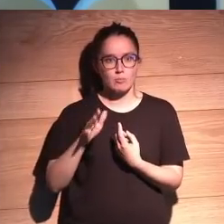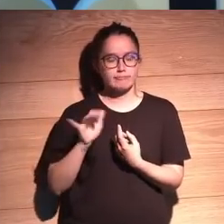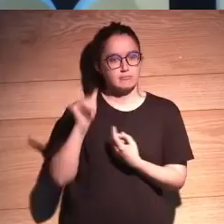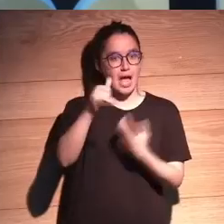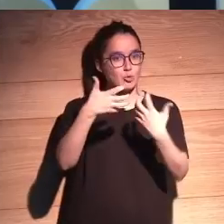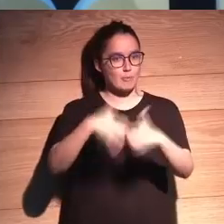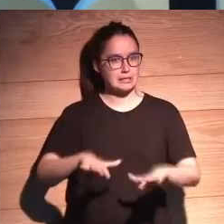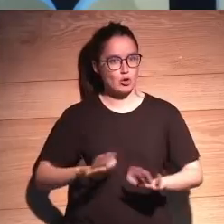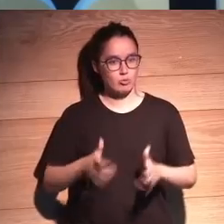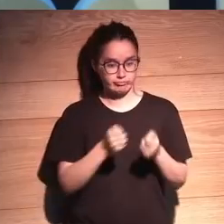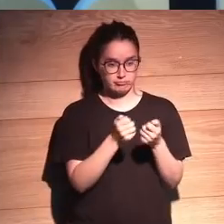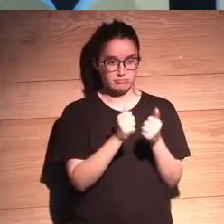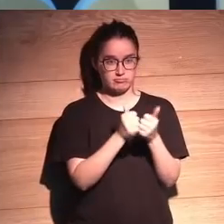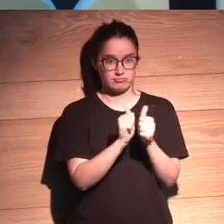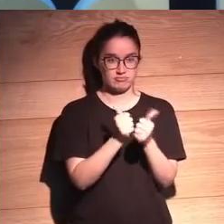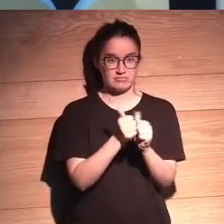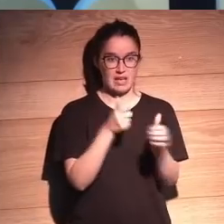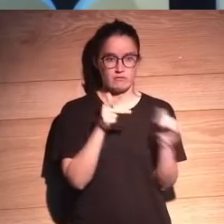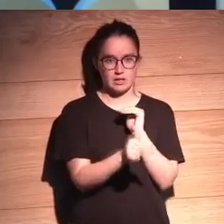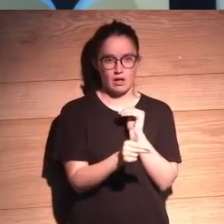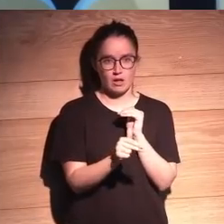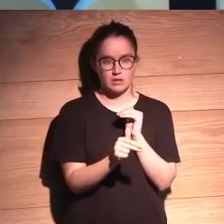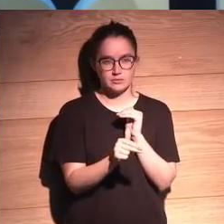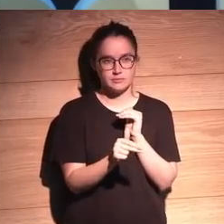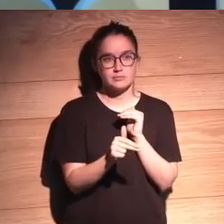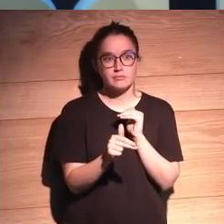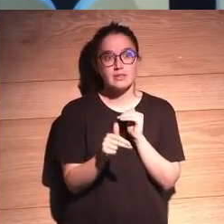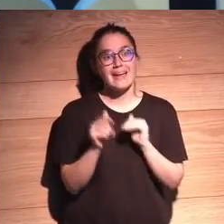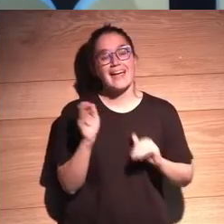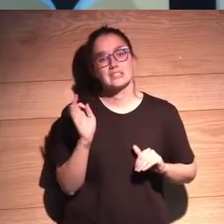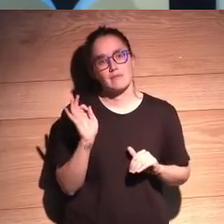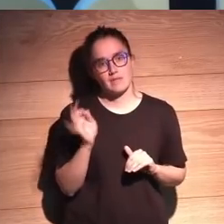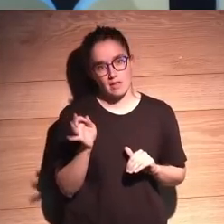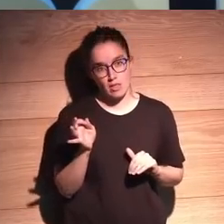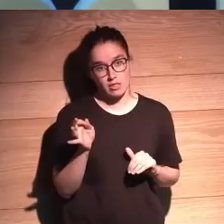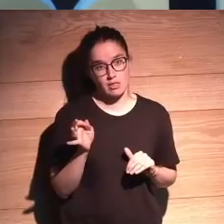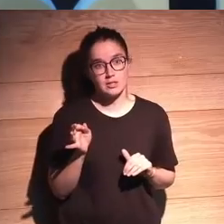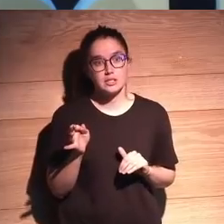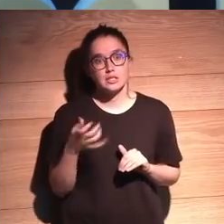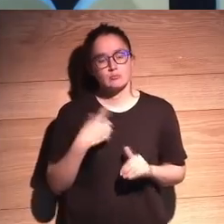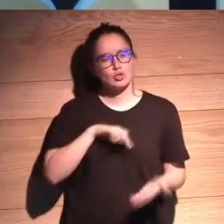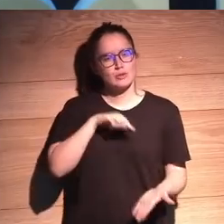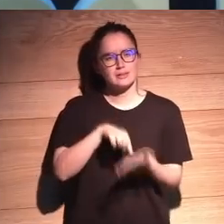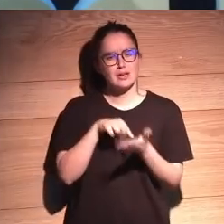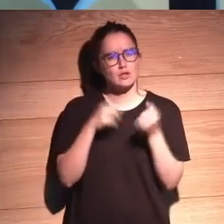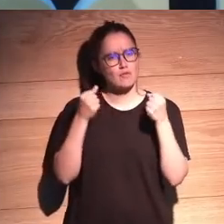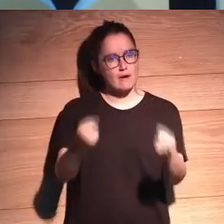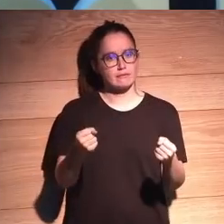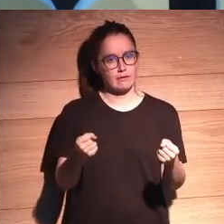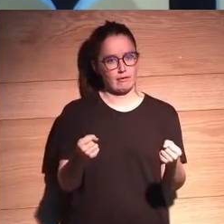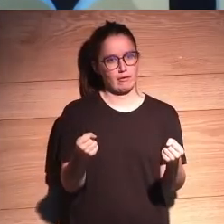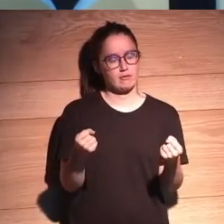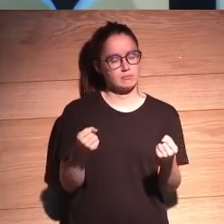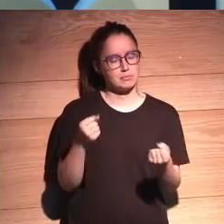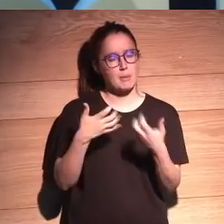automático que un piloto. No estamos descubriendo la pólvora. Es cierto esta idea de que somos muy exigentes contra lo que nos